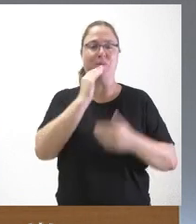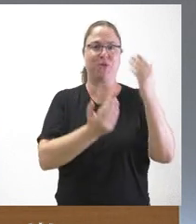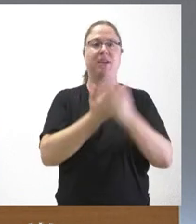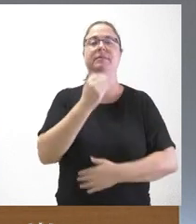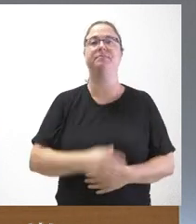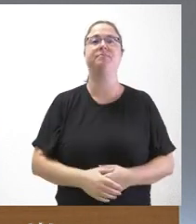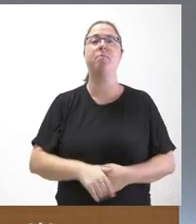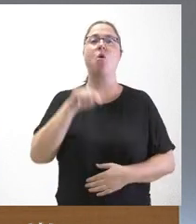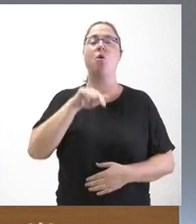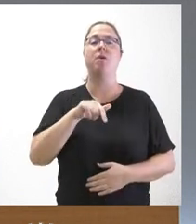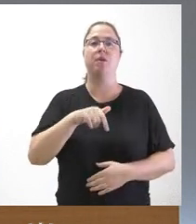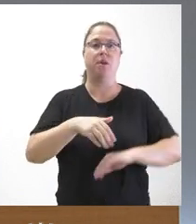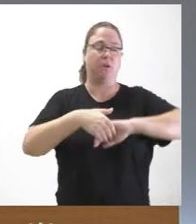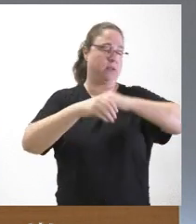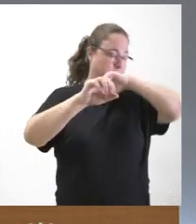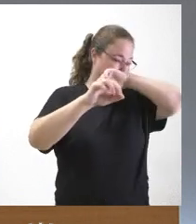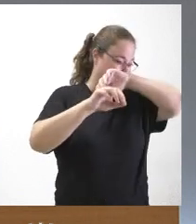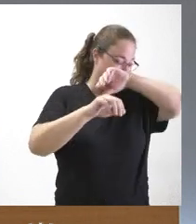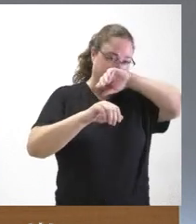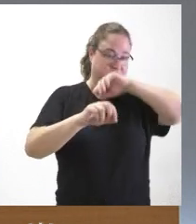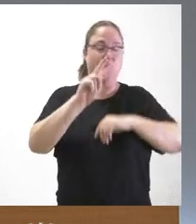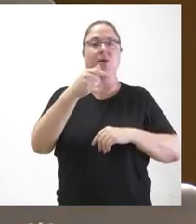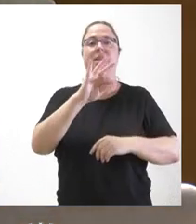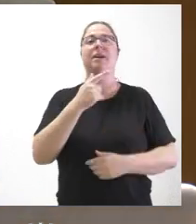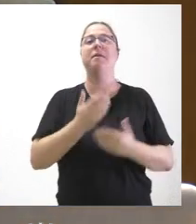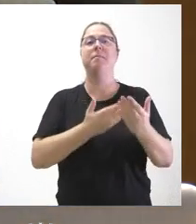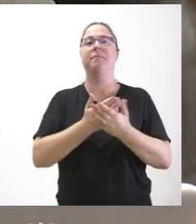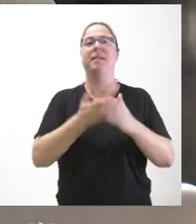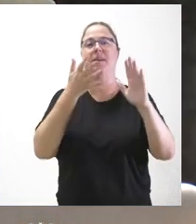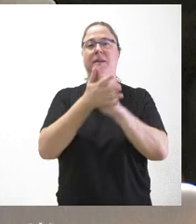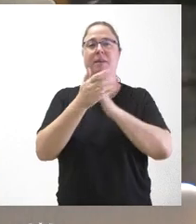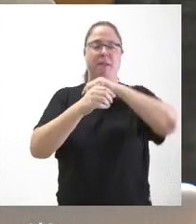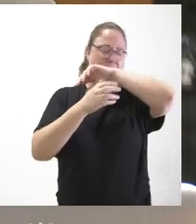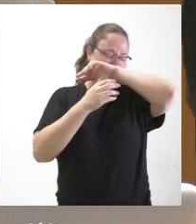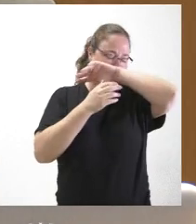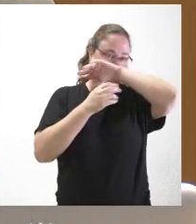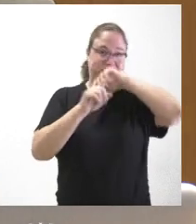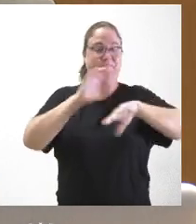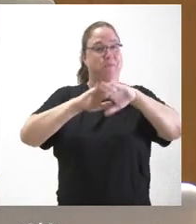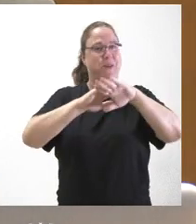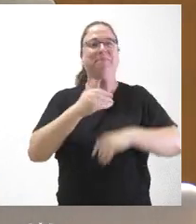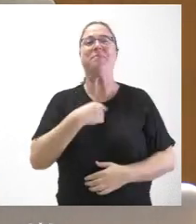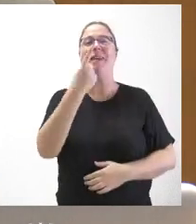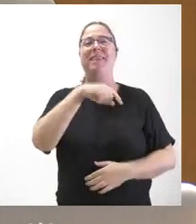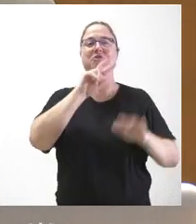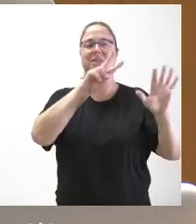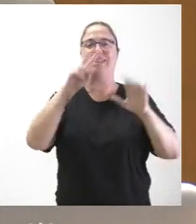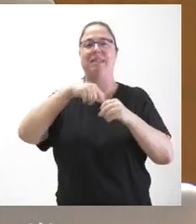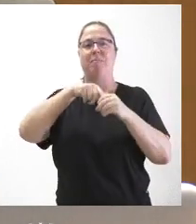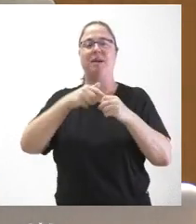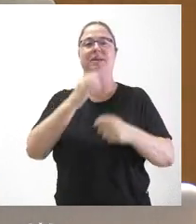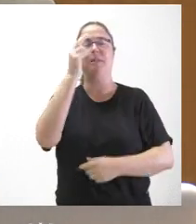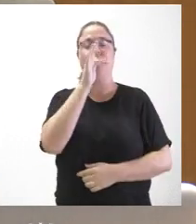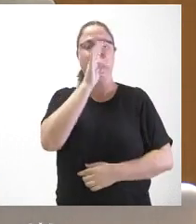Hoy UGT ha pedido explicaciones sobre las 177 plazas que ha prometido el consejero de Empleo